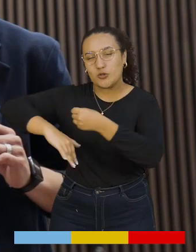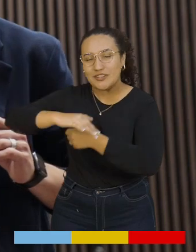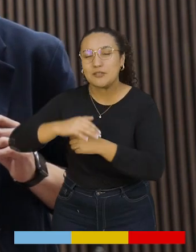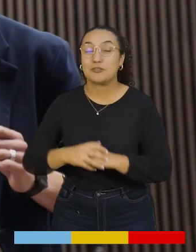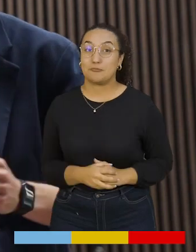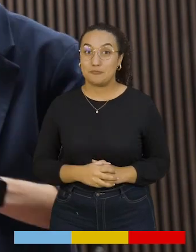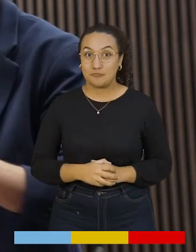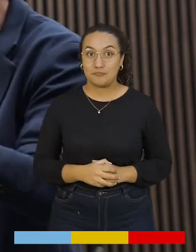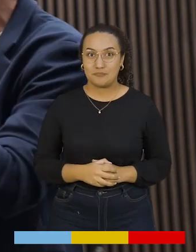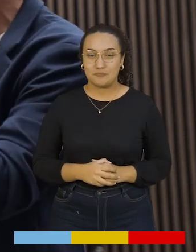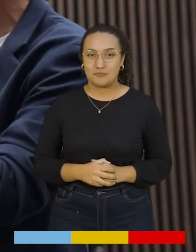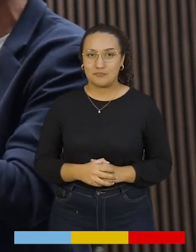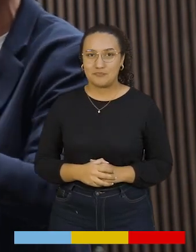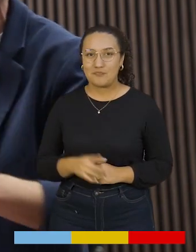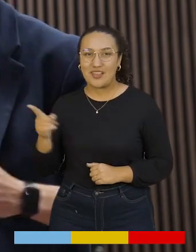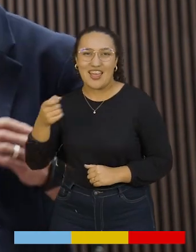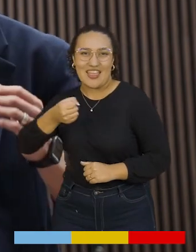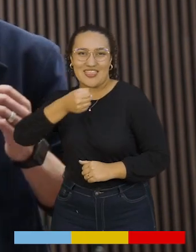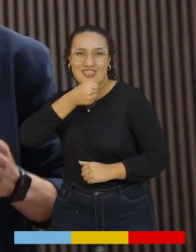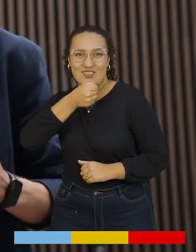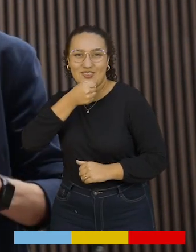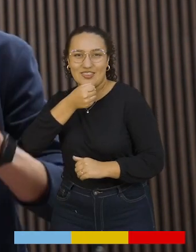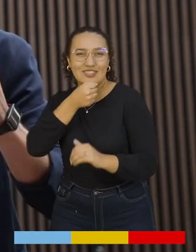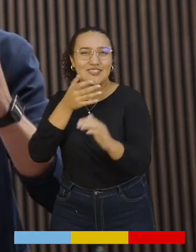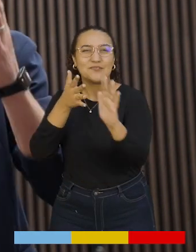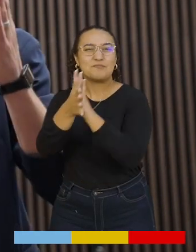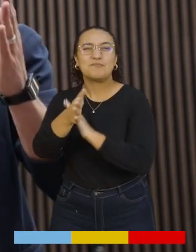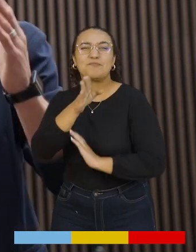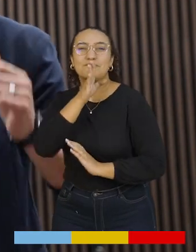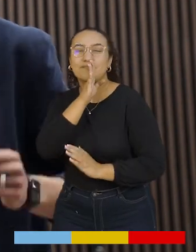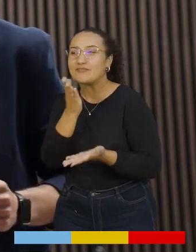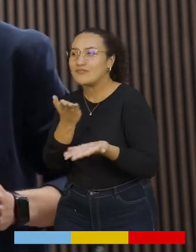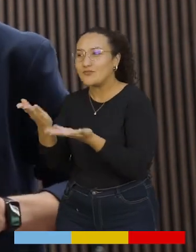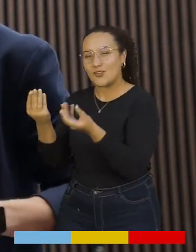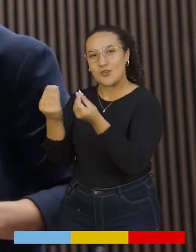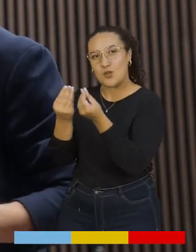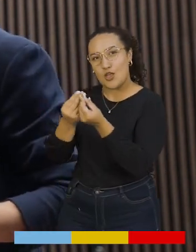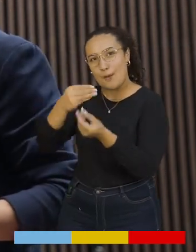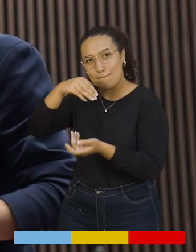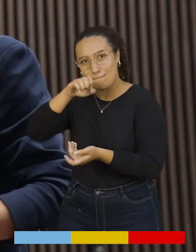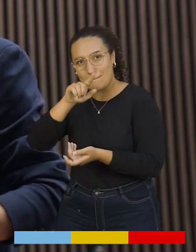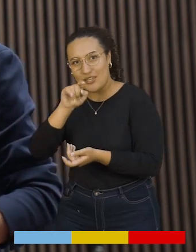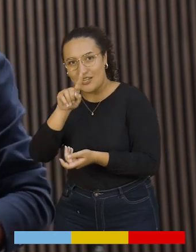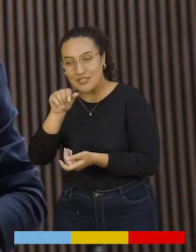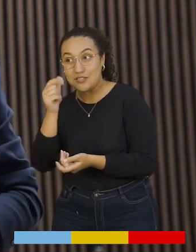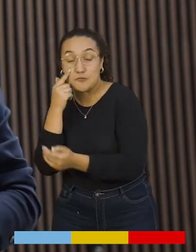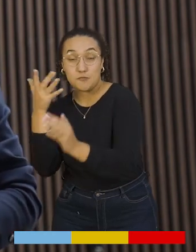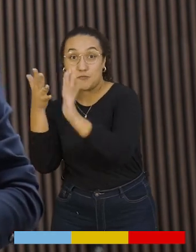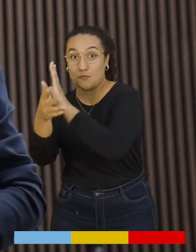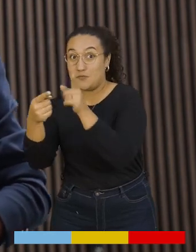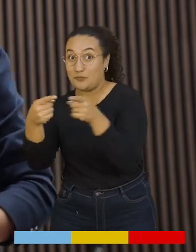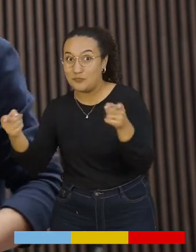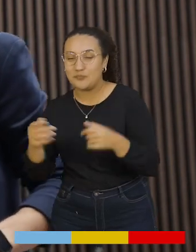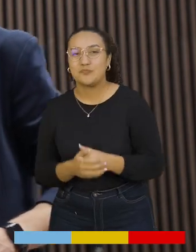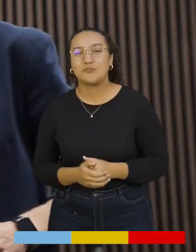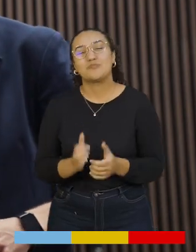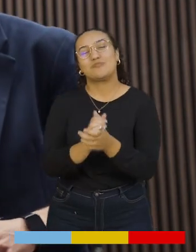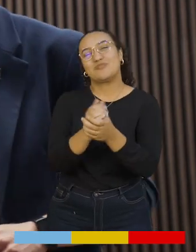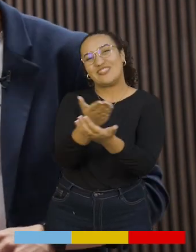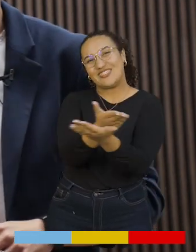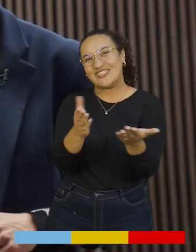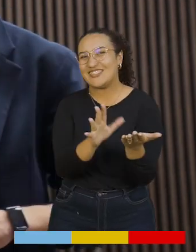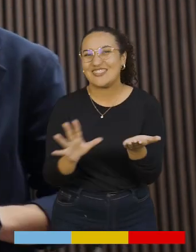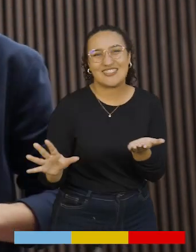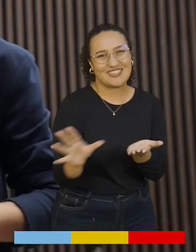para contarnos esas noticias que nuestra compañera Melisa, quien nos trae toda esta información. Hola Javi, un saludo para ti y para todos los